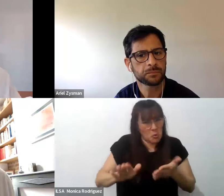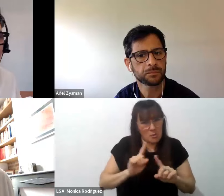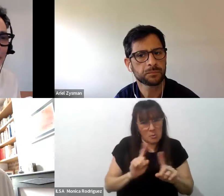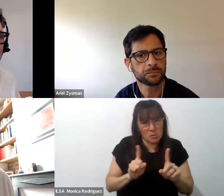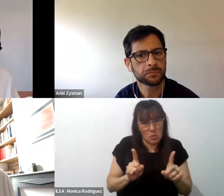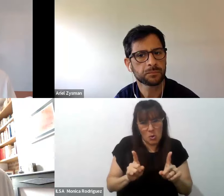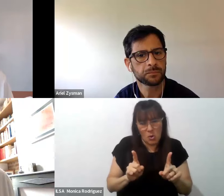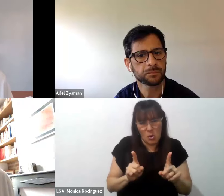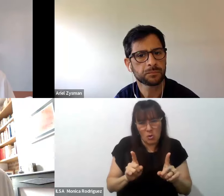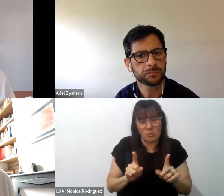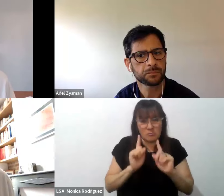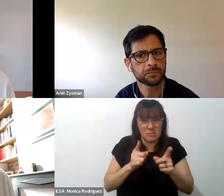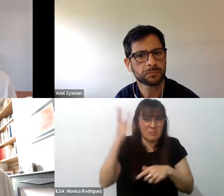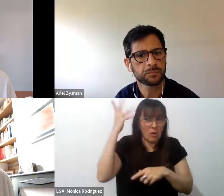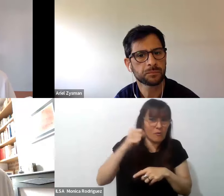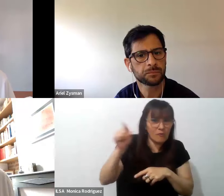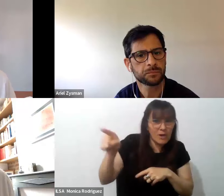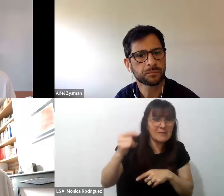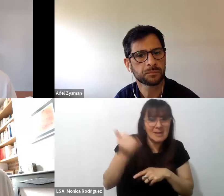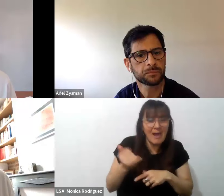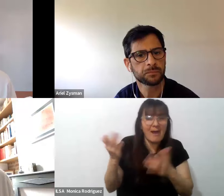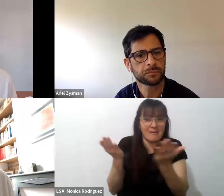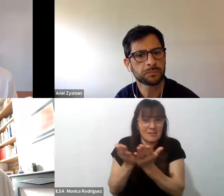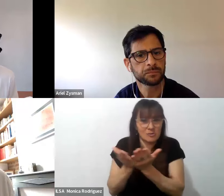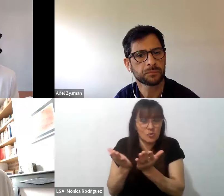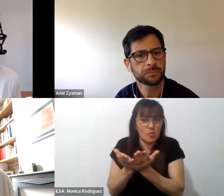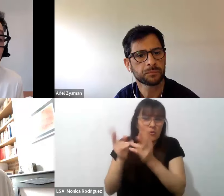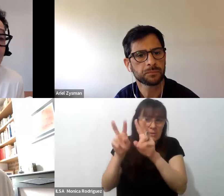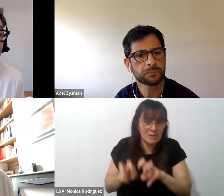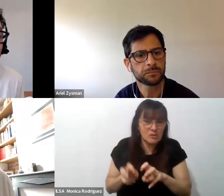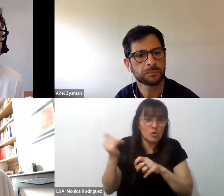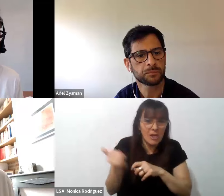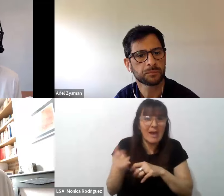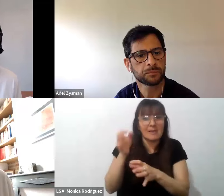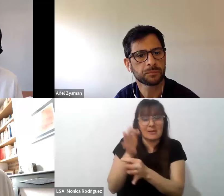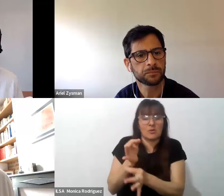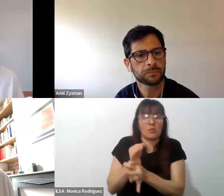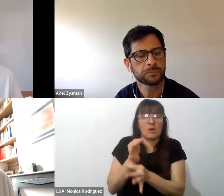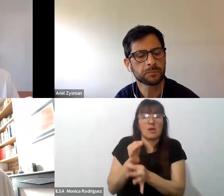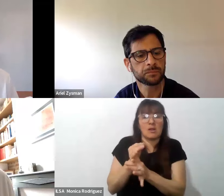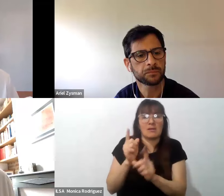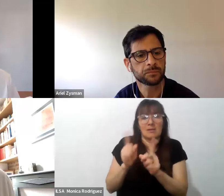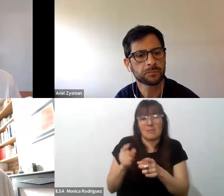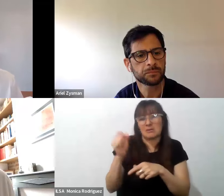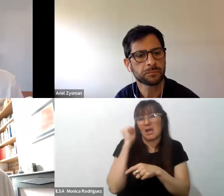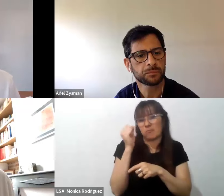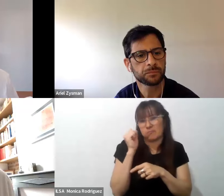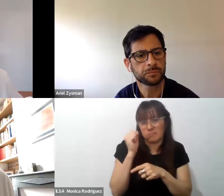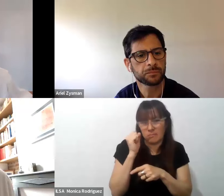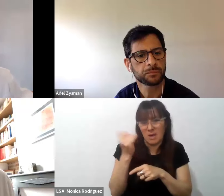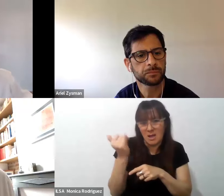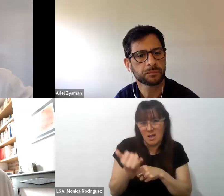Duvette lo hizo en Francia en el estudio del liceo en el estudio en la escuela aquí fue traducido